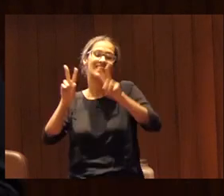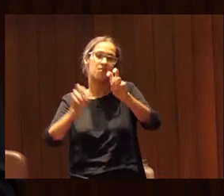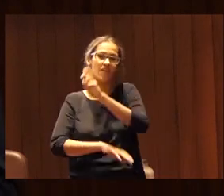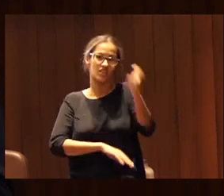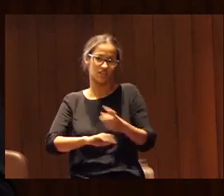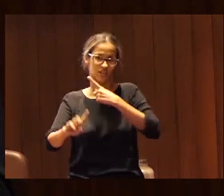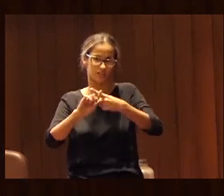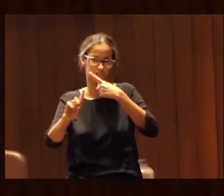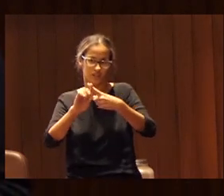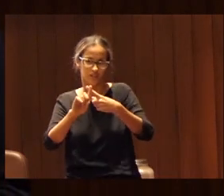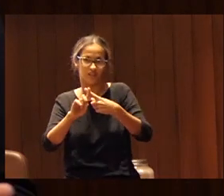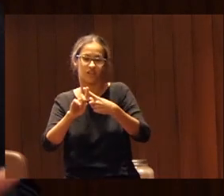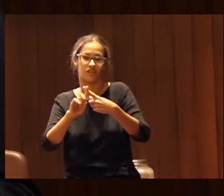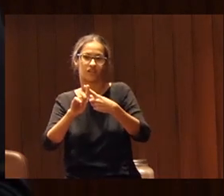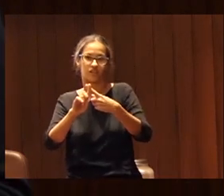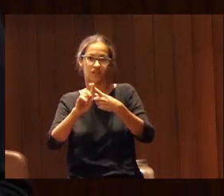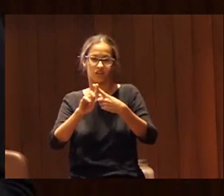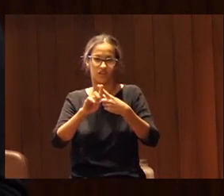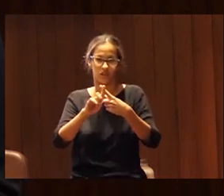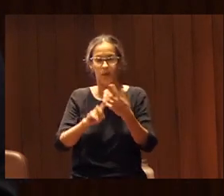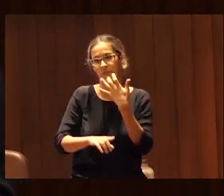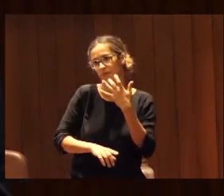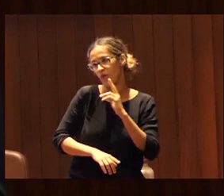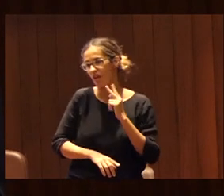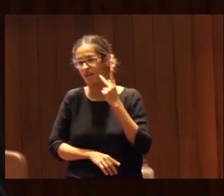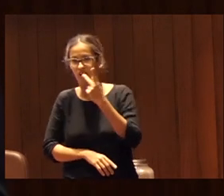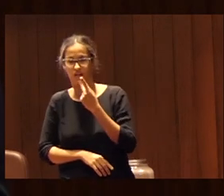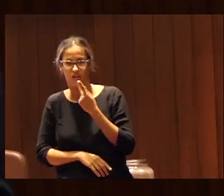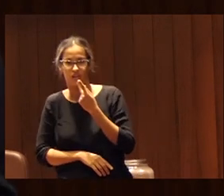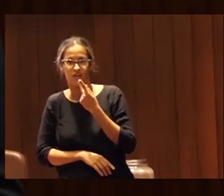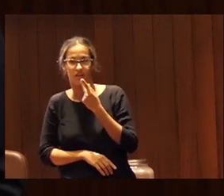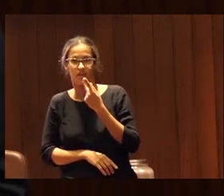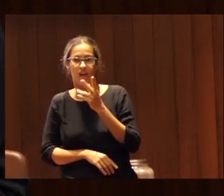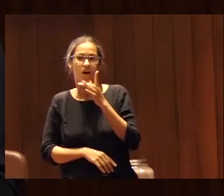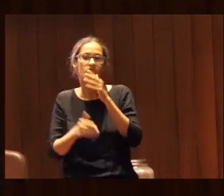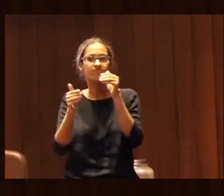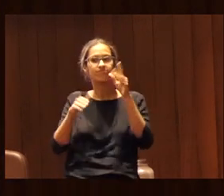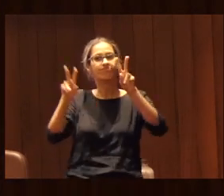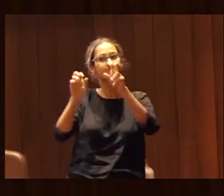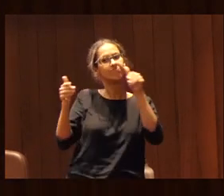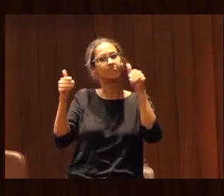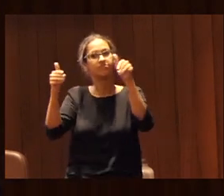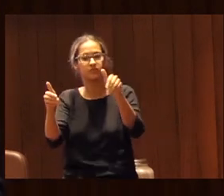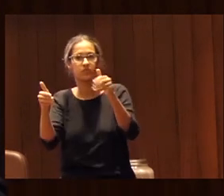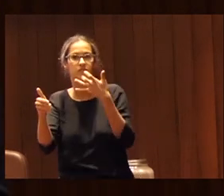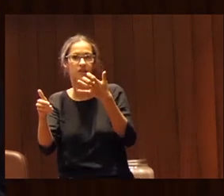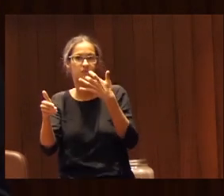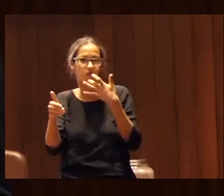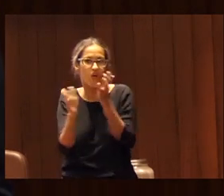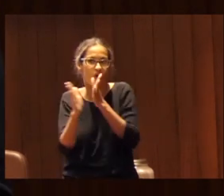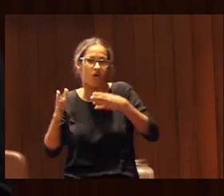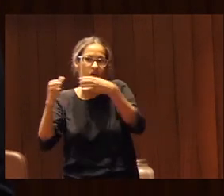con la transexualidad como se está abordando este tema en la configuración de los equipos